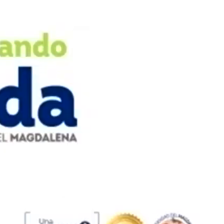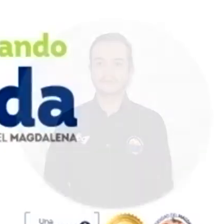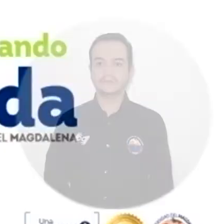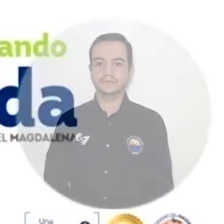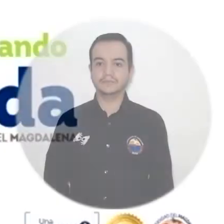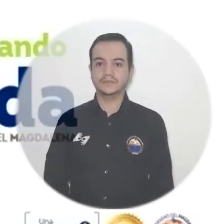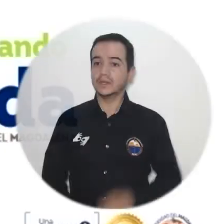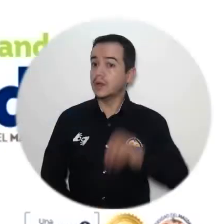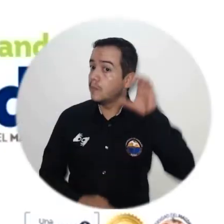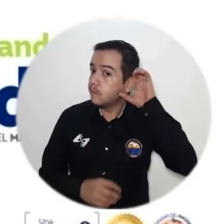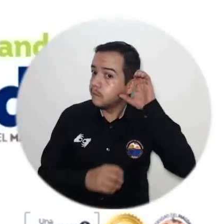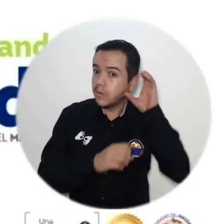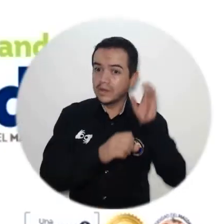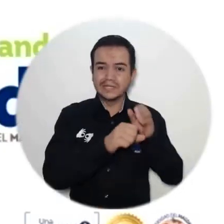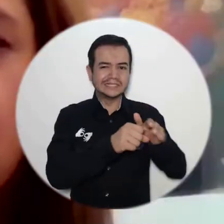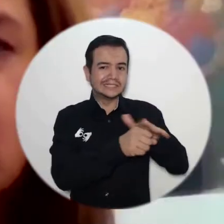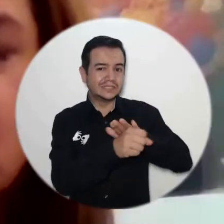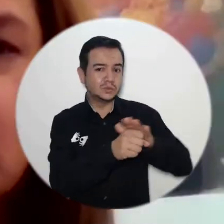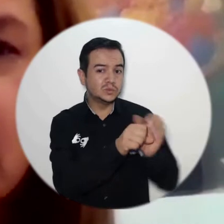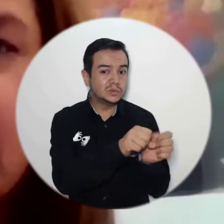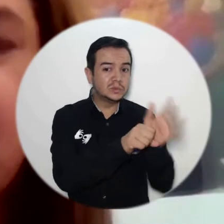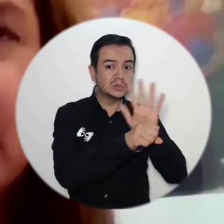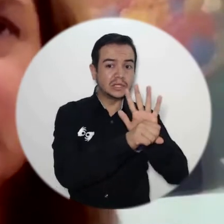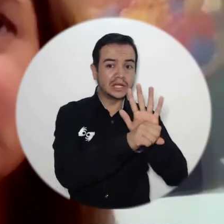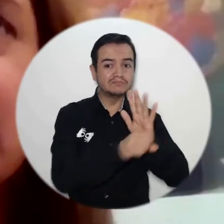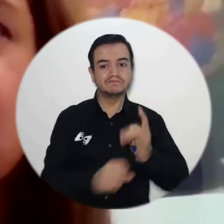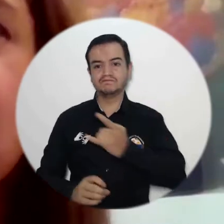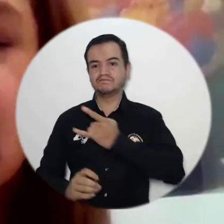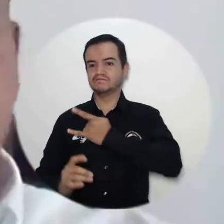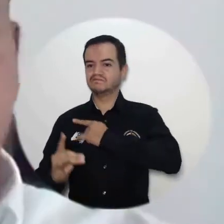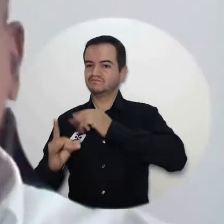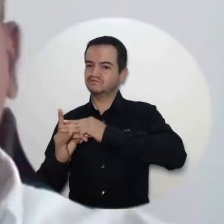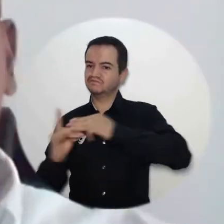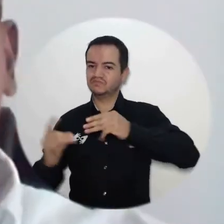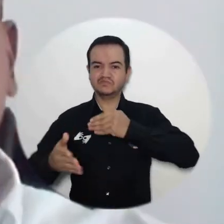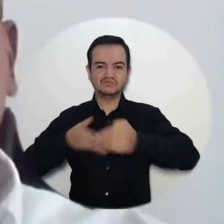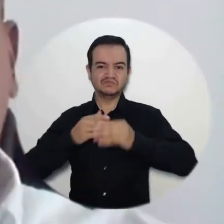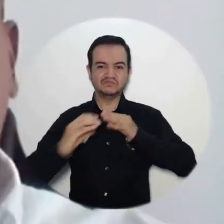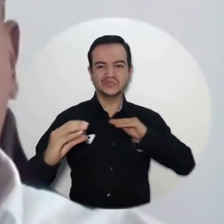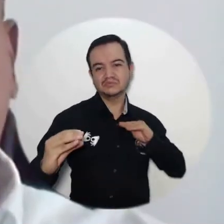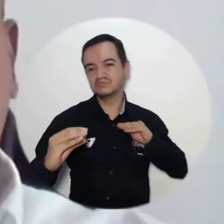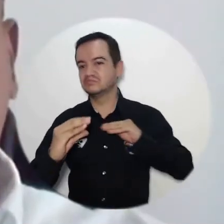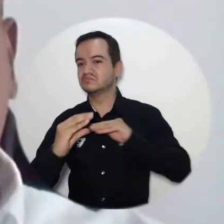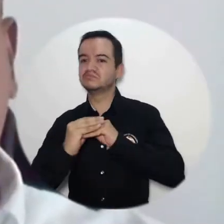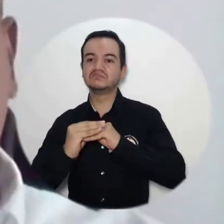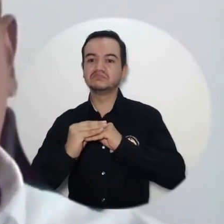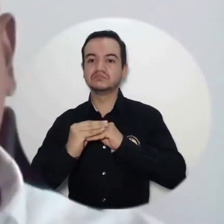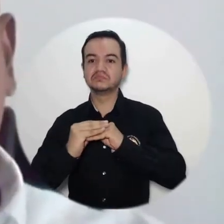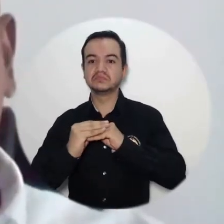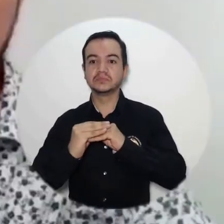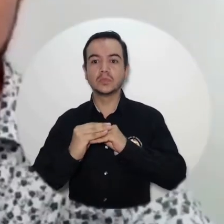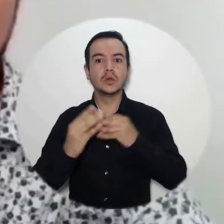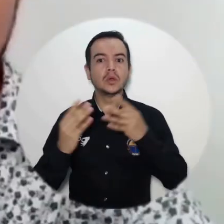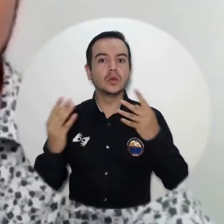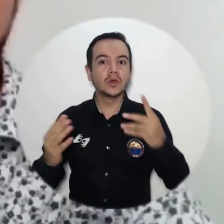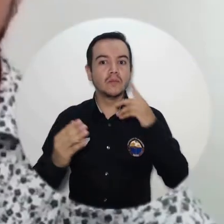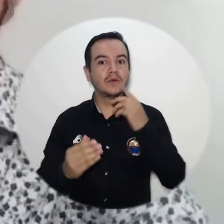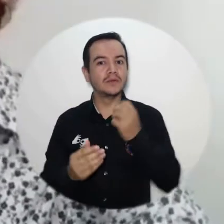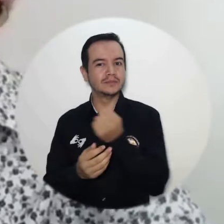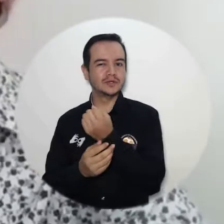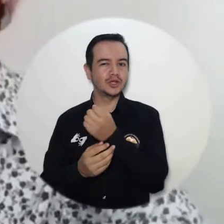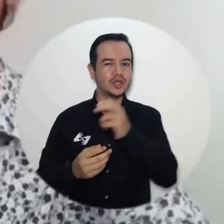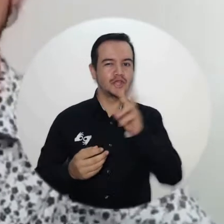Como una institución que continúa adaptando sus procesos a los retos que se presentan en la pandemia, la Universidad del Magdalena